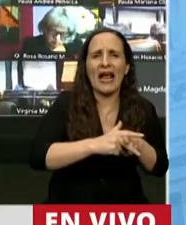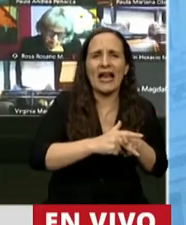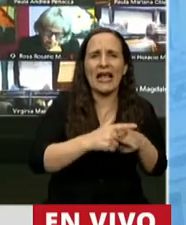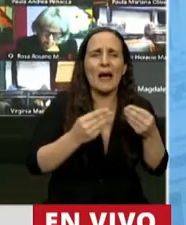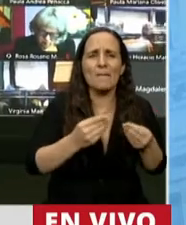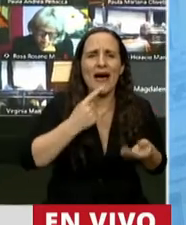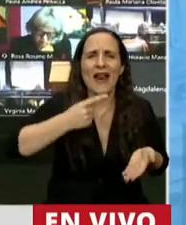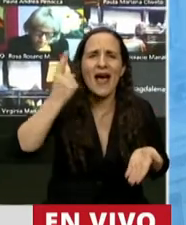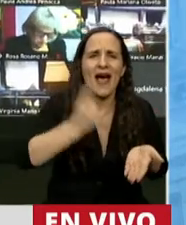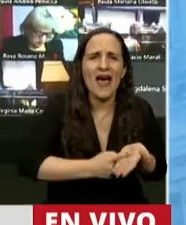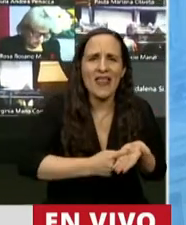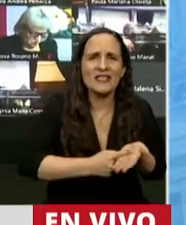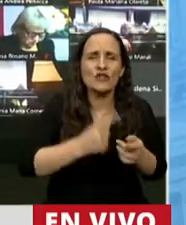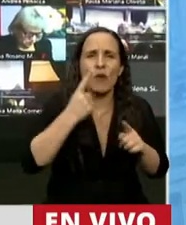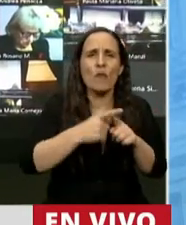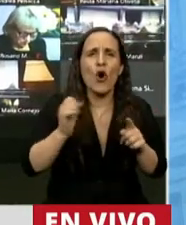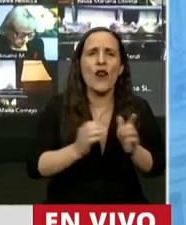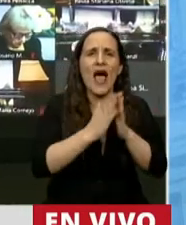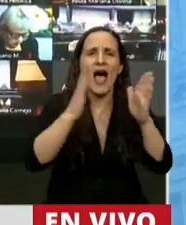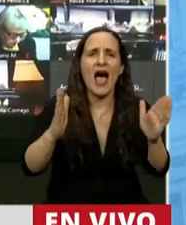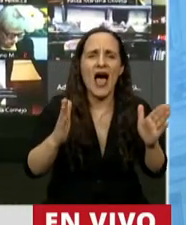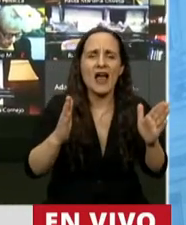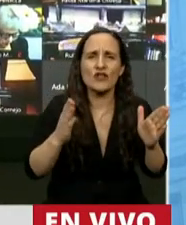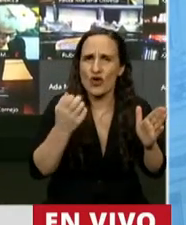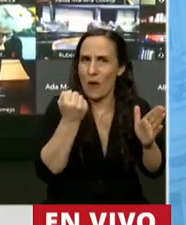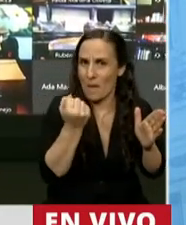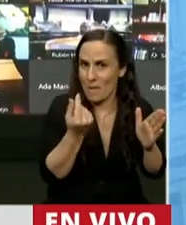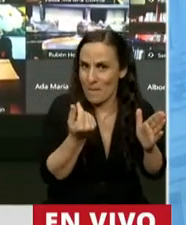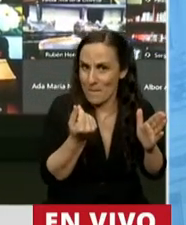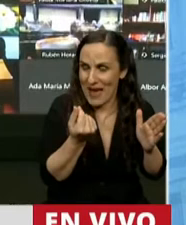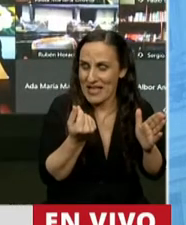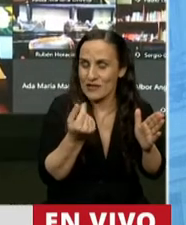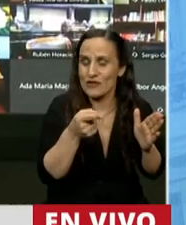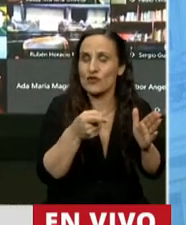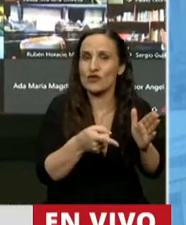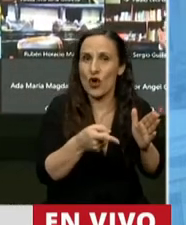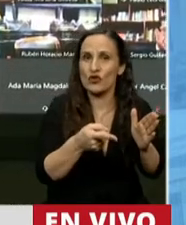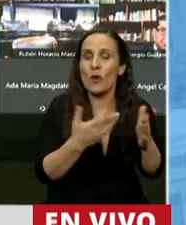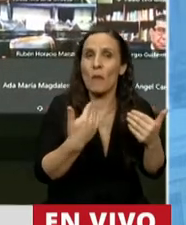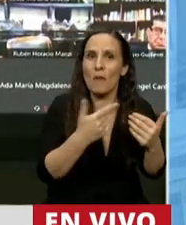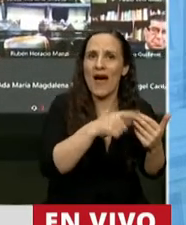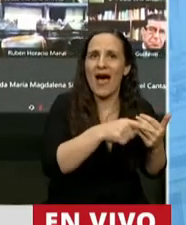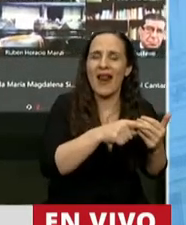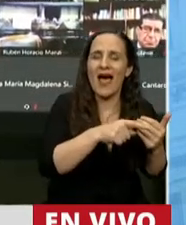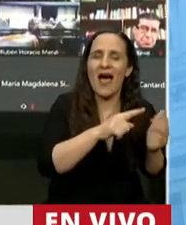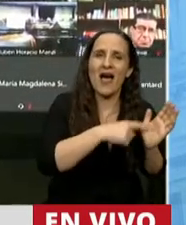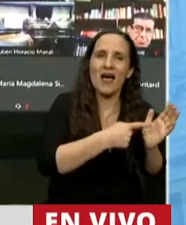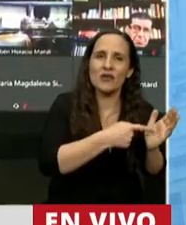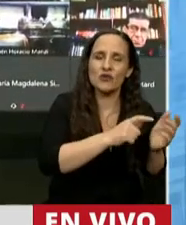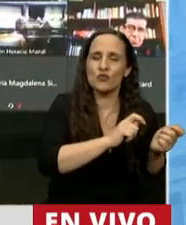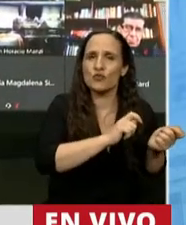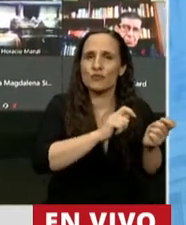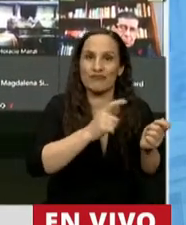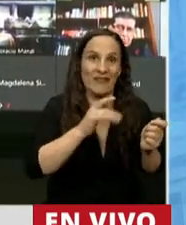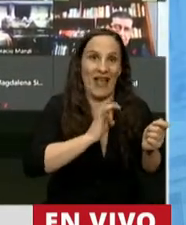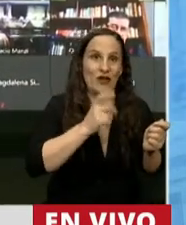determinación del monto anual en pesos de los componentes efectivamente transferidos a la Ciudad Autónoma de Buenos Aires en el año